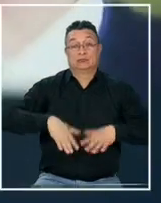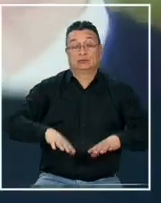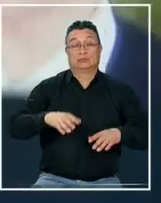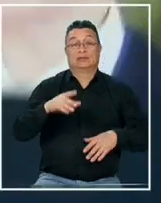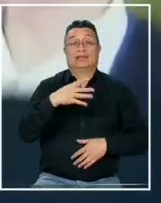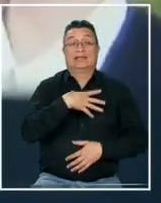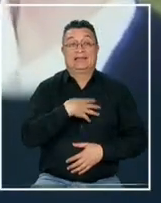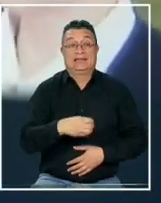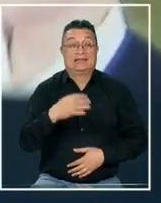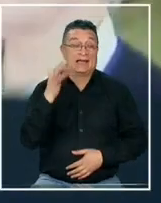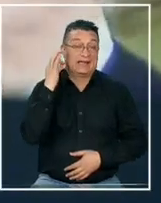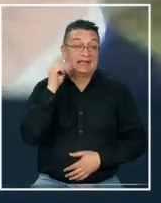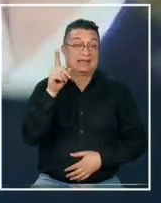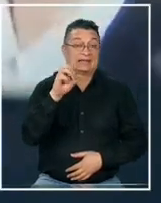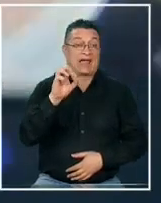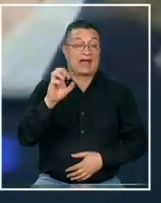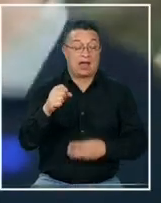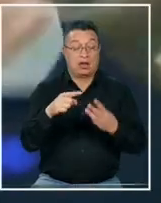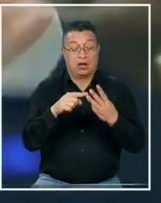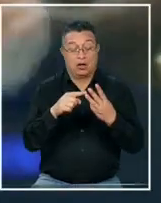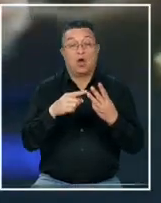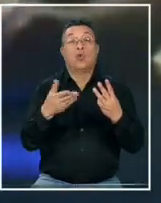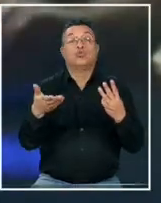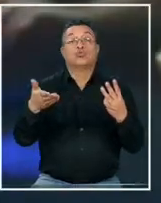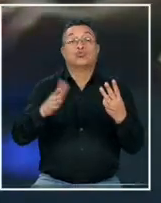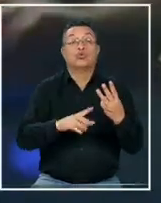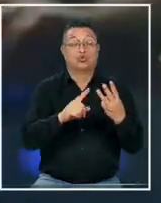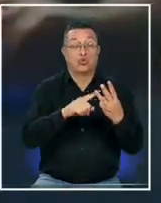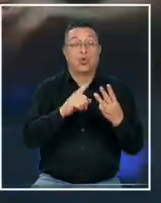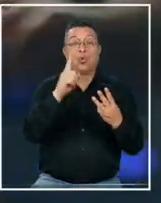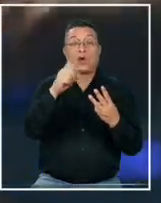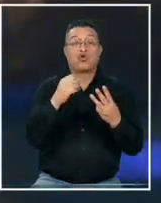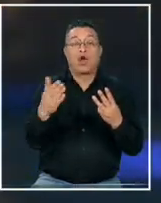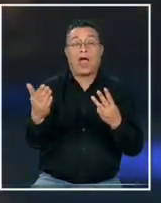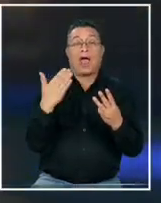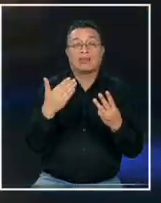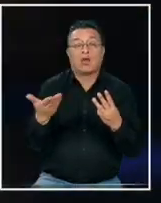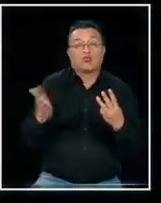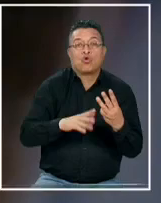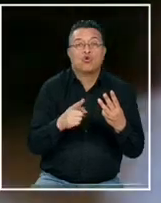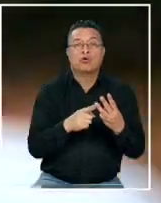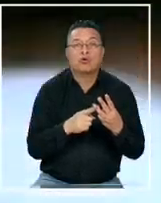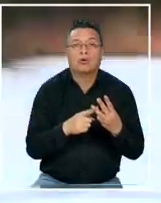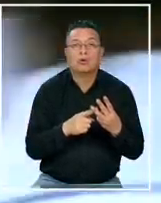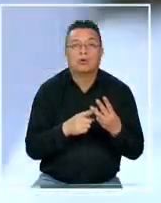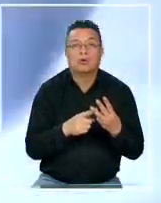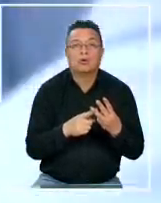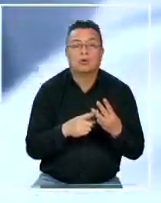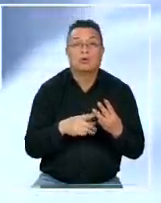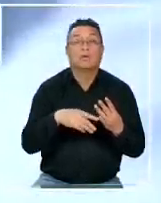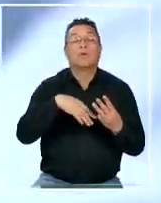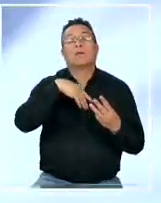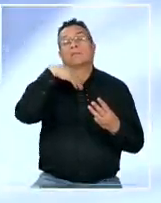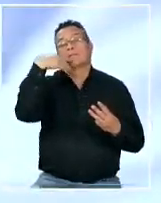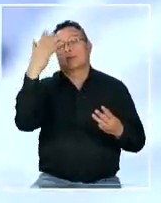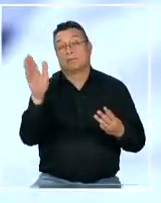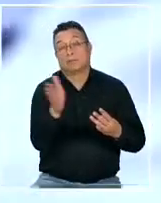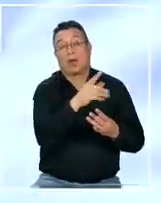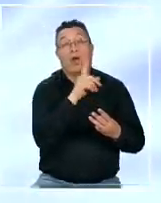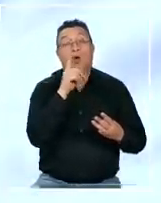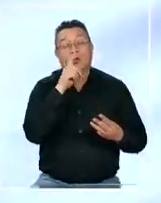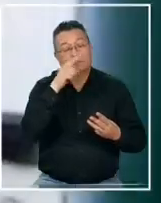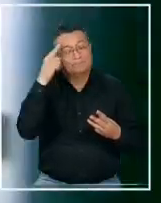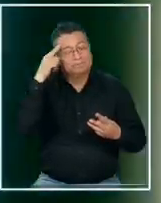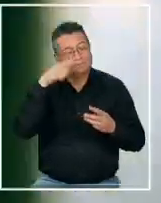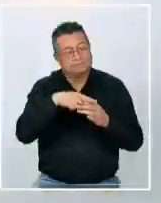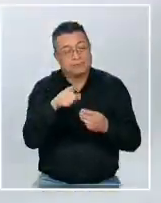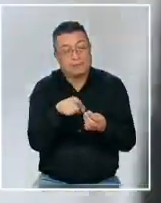quien al igual que sus hermanos murió poco antes de cumplir un año como última esperanza de tener una